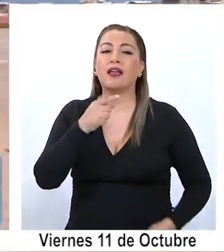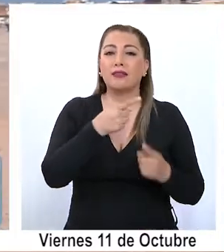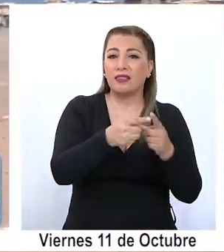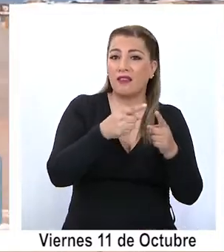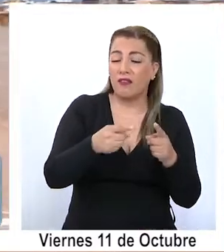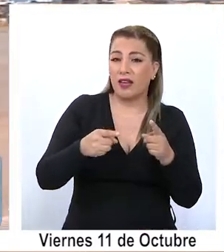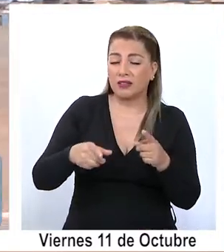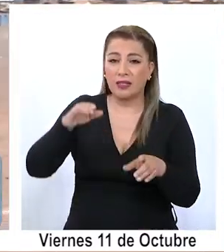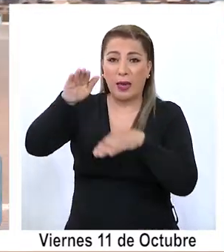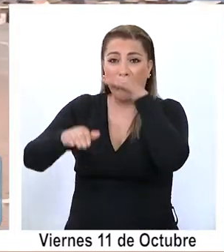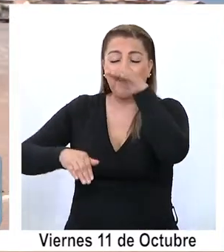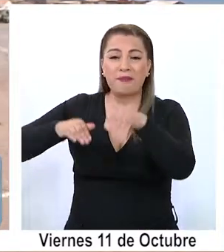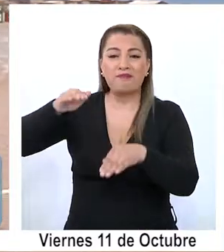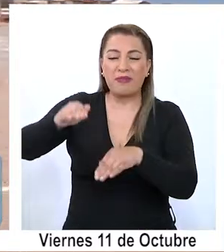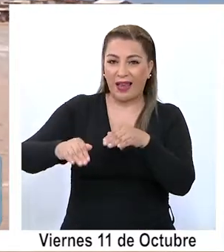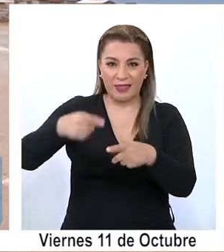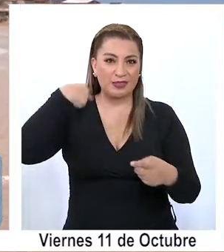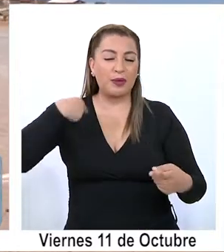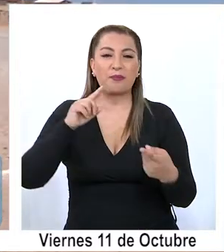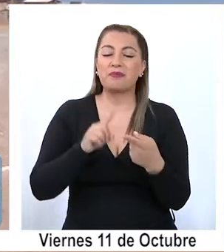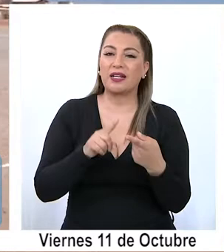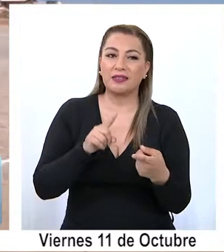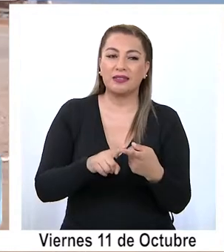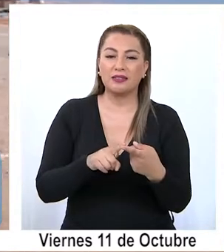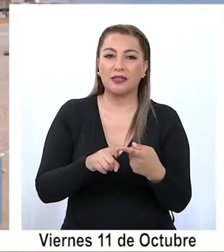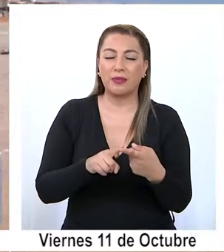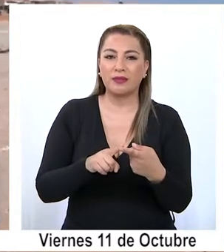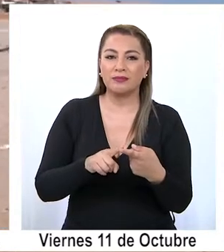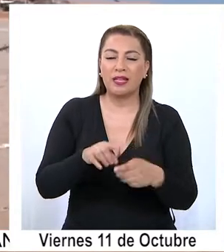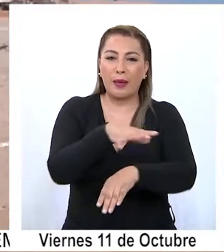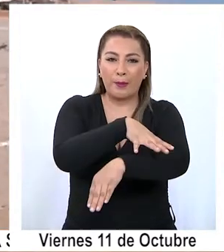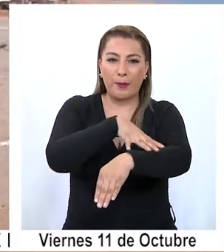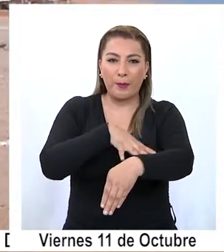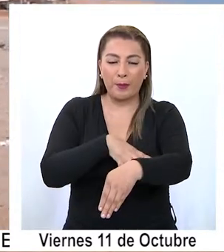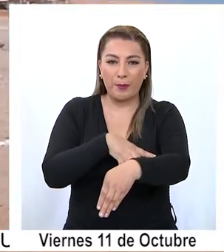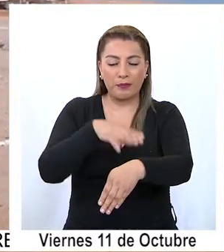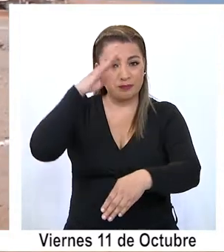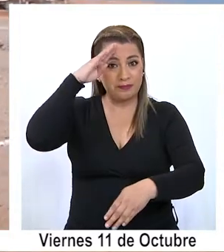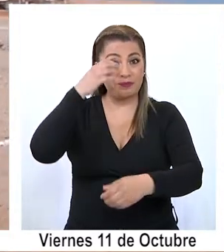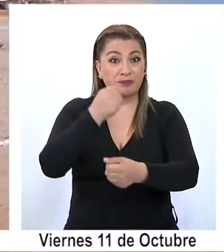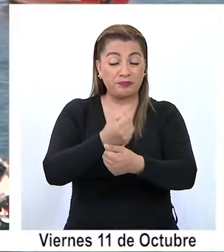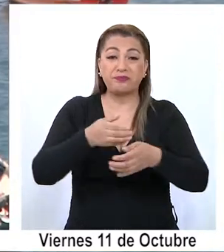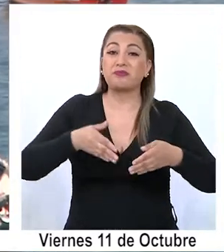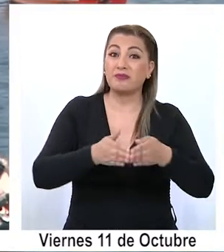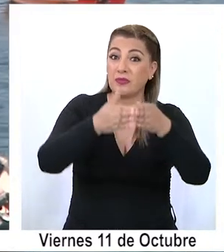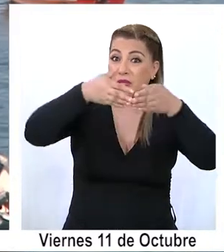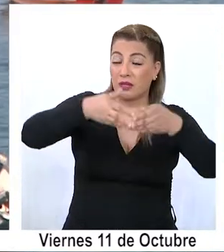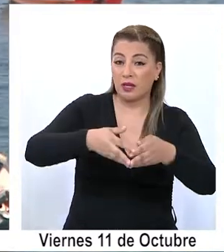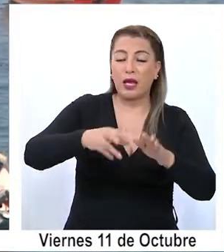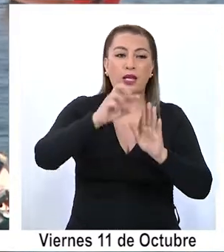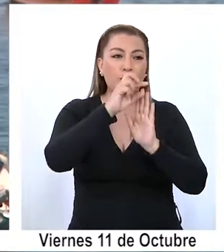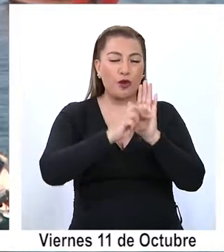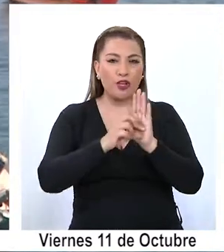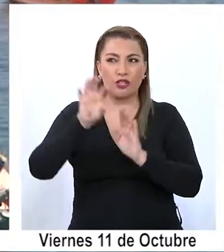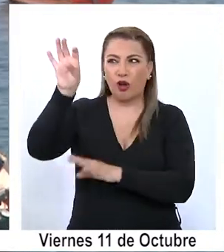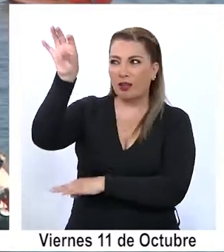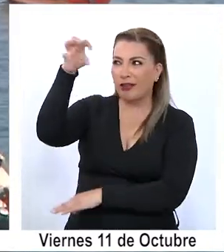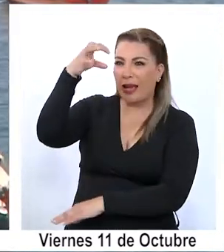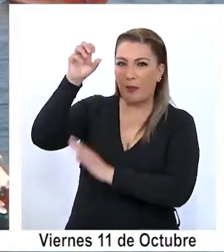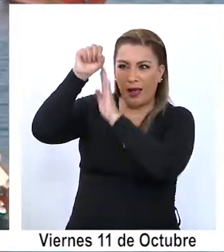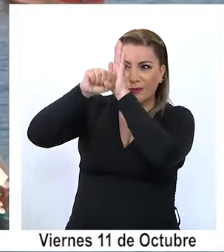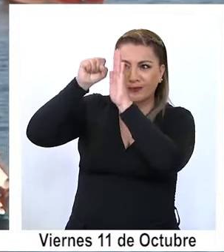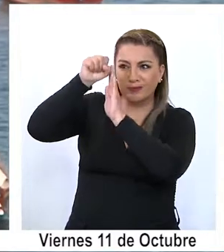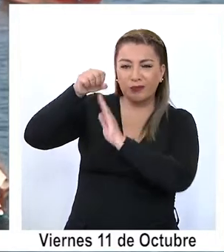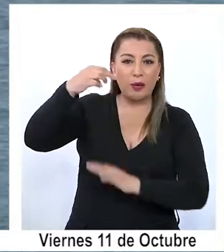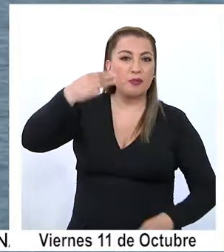sectores operativos en los que participan la Policía Marítima. También se abordó el proyecto de cámaras que tiene el